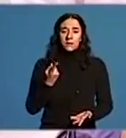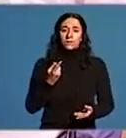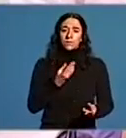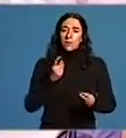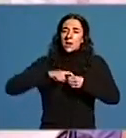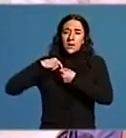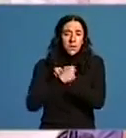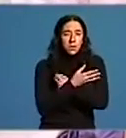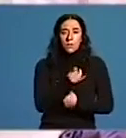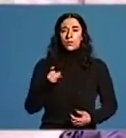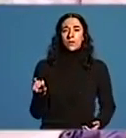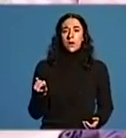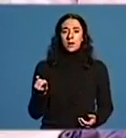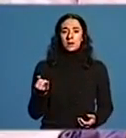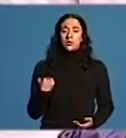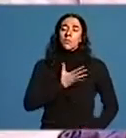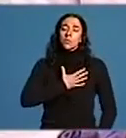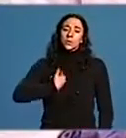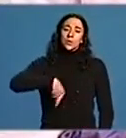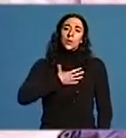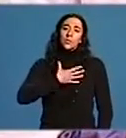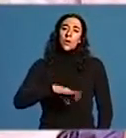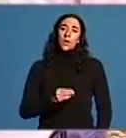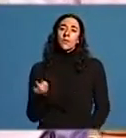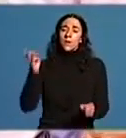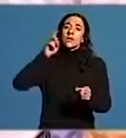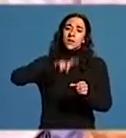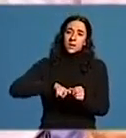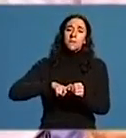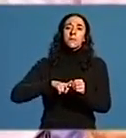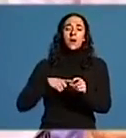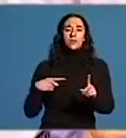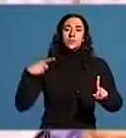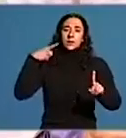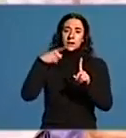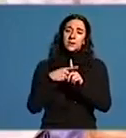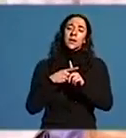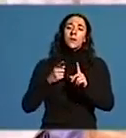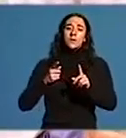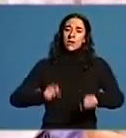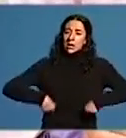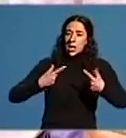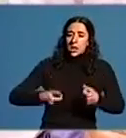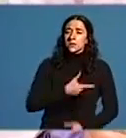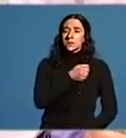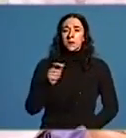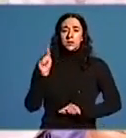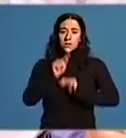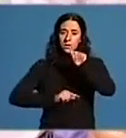moita participación ciudadá, pois podemos sumarnos a ese carro de reducir gases,